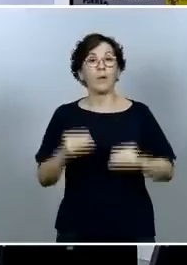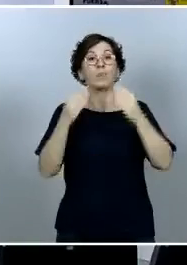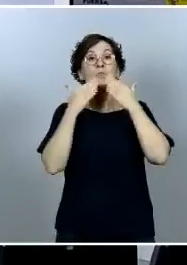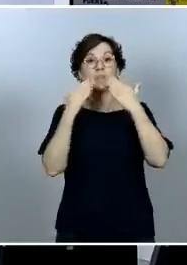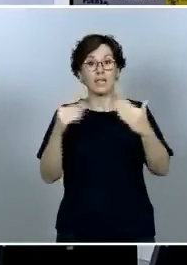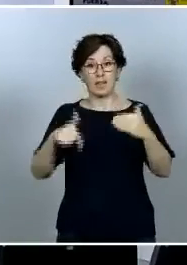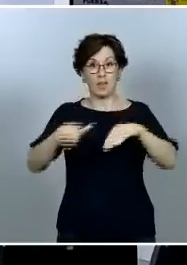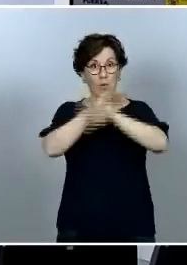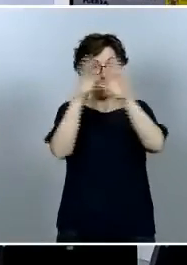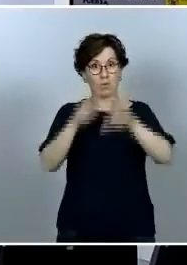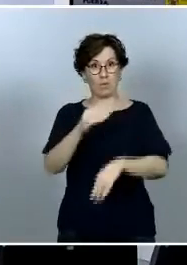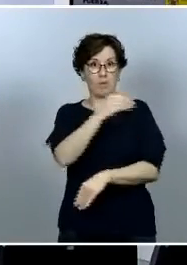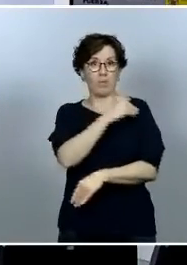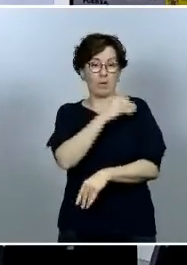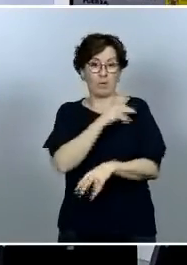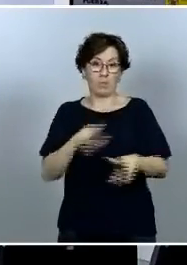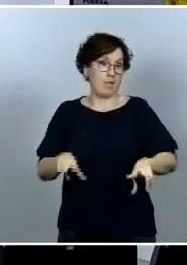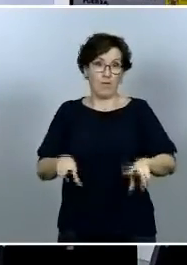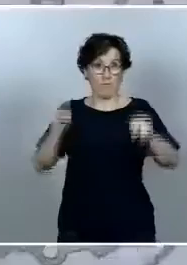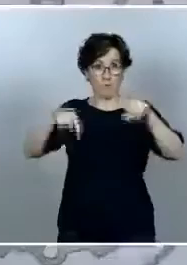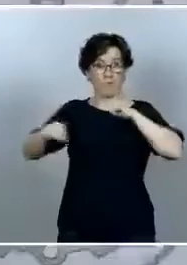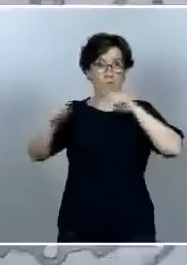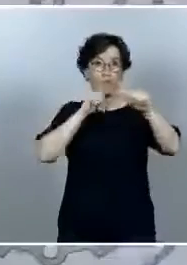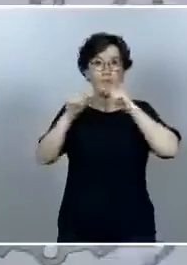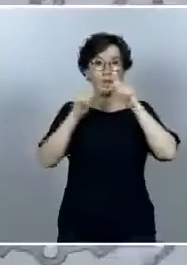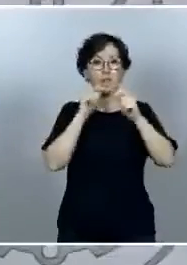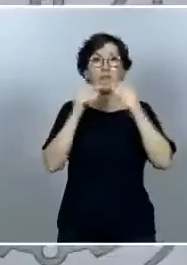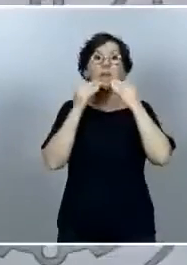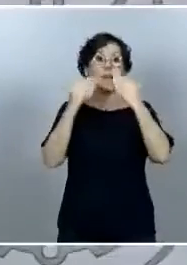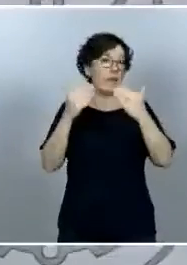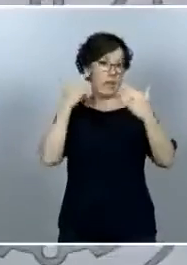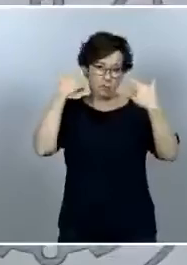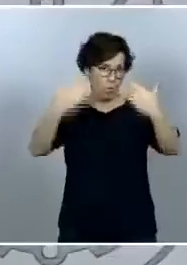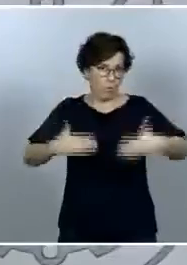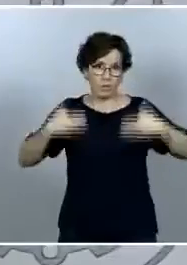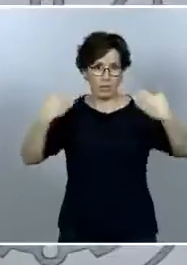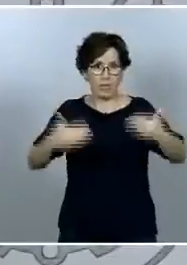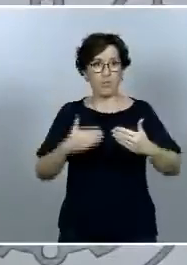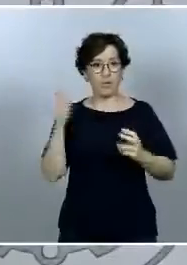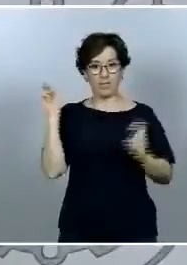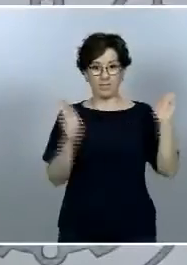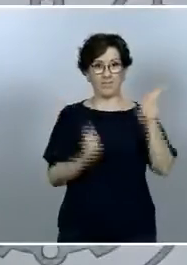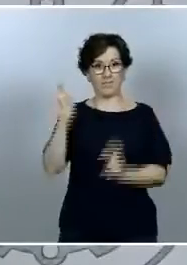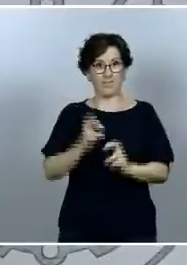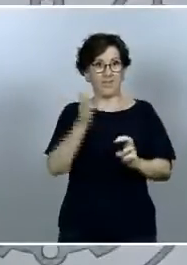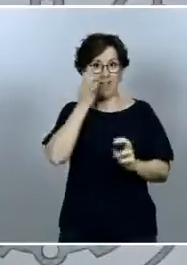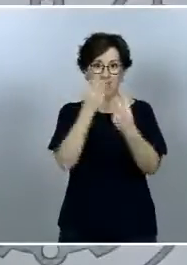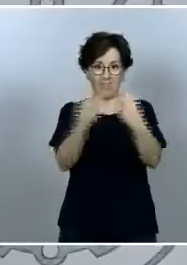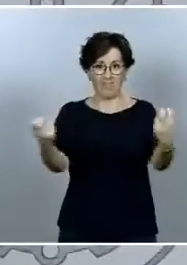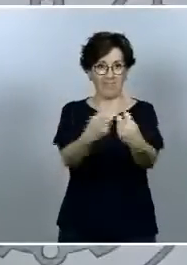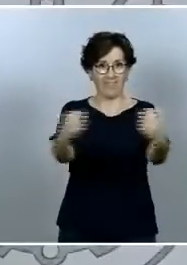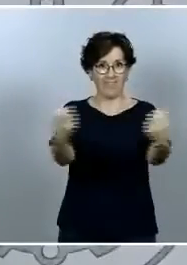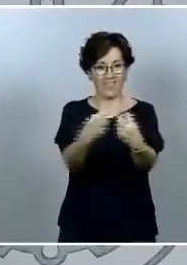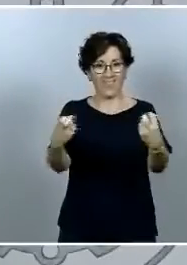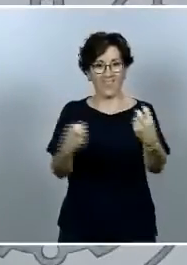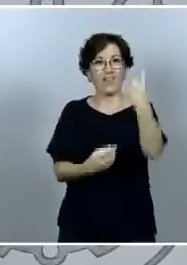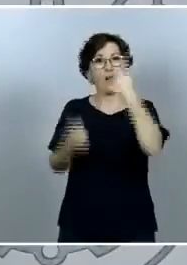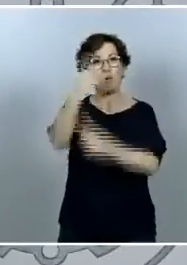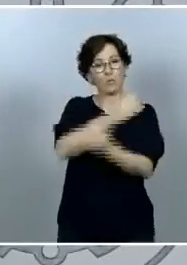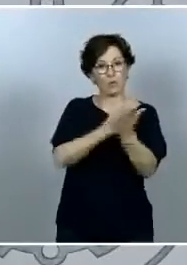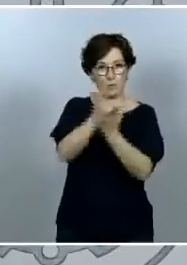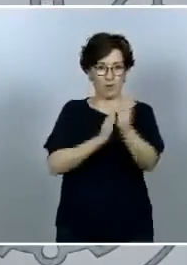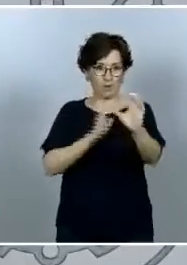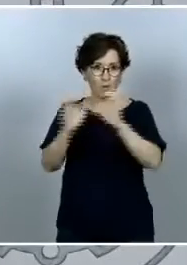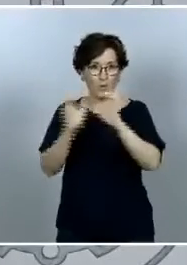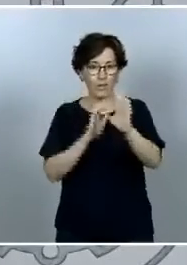pregunta terminamos esta comparecencia agradeciendo como siempre la presencia ya aquí física eso sí de los medios de comunicación de lo cual